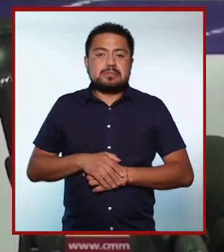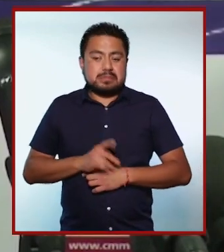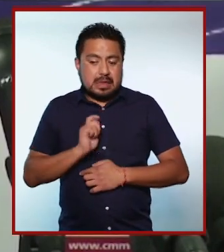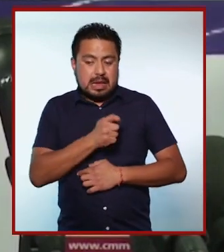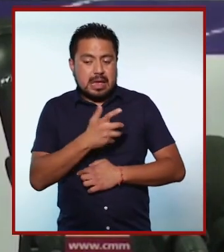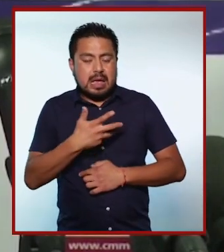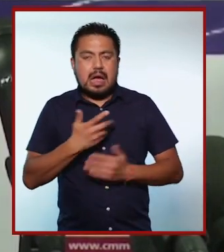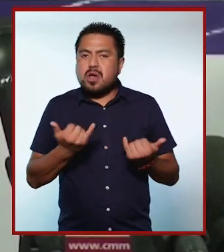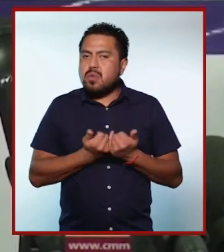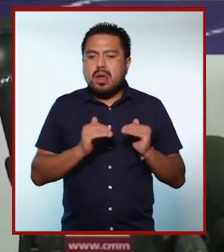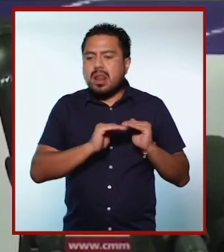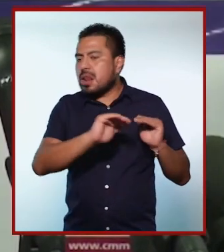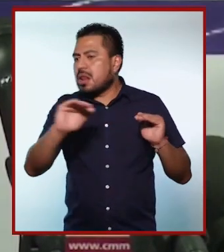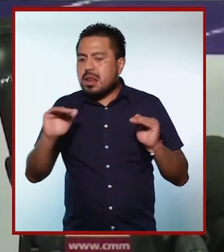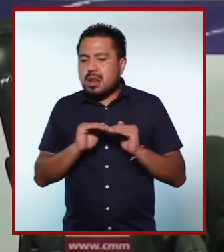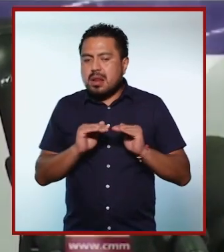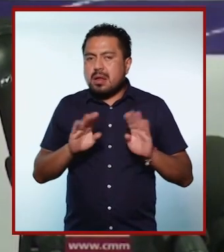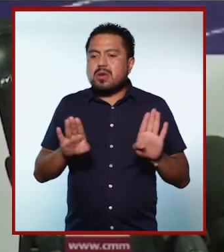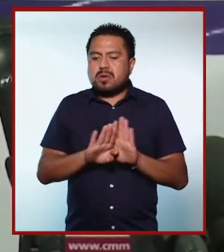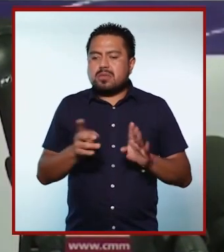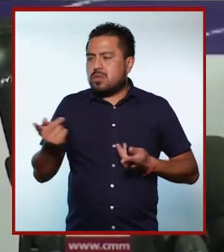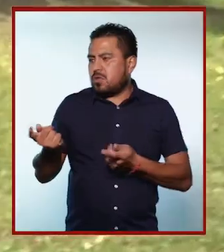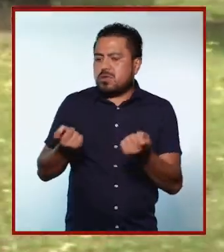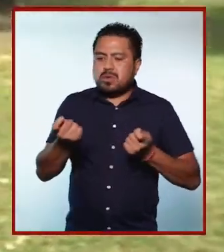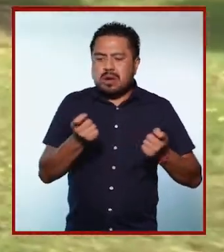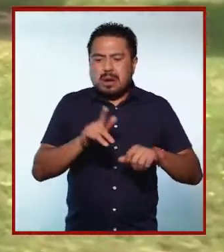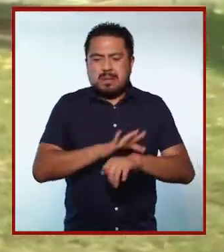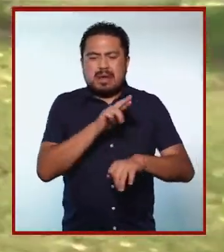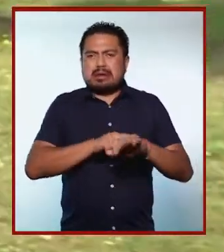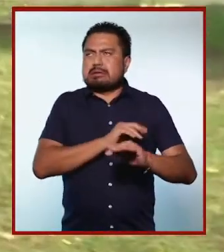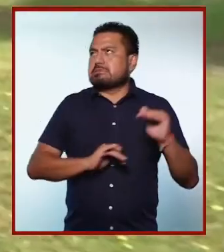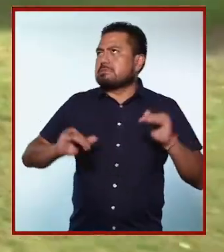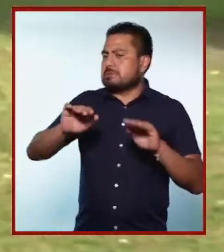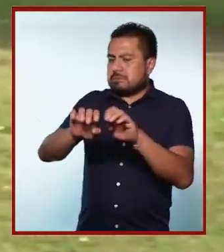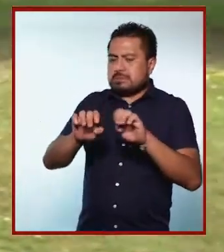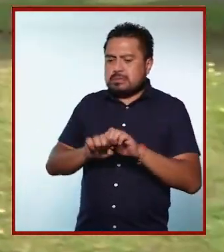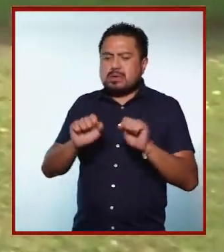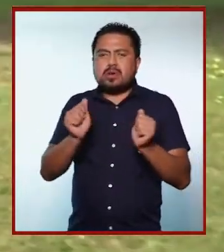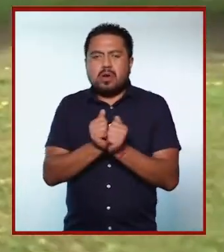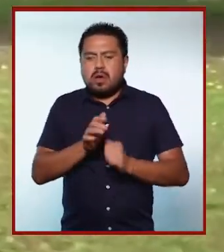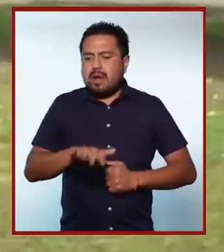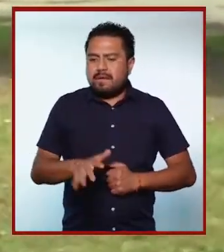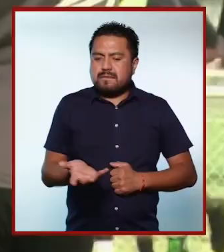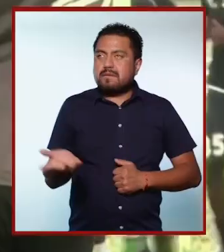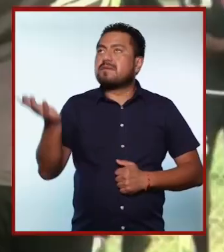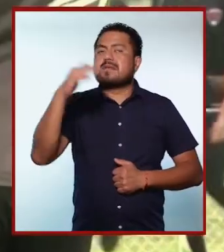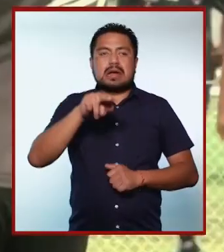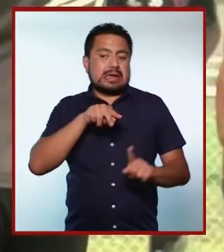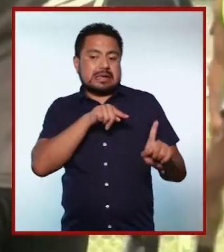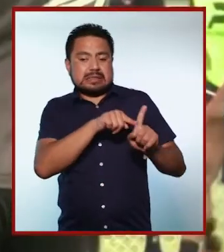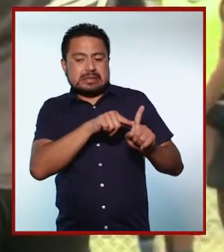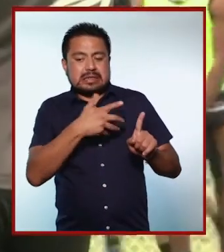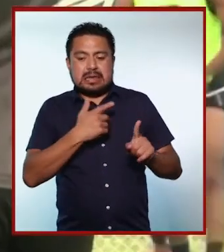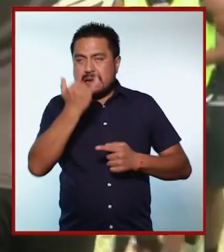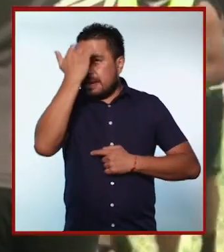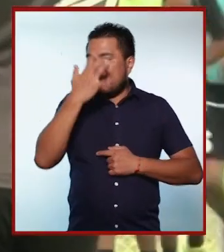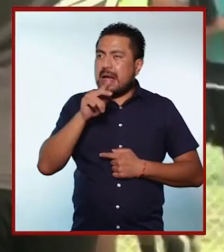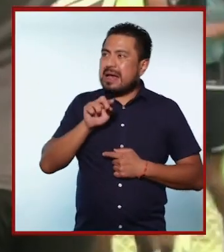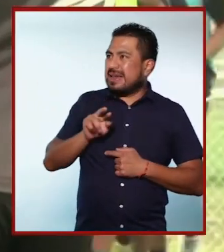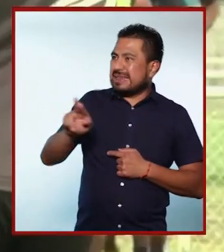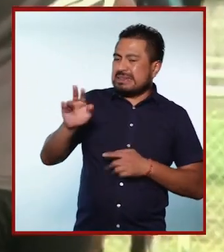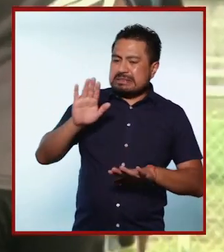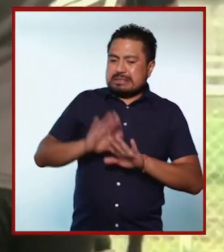están como a la par de dirigir los grandes equipos, ¿no? De básquetbol, ¿no? Por ahí hay